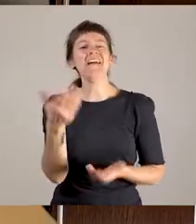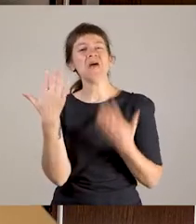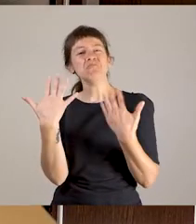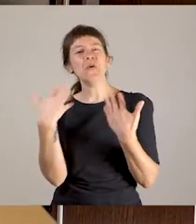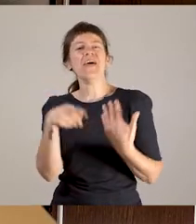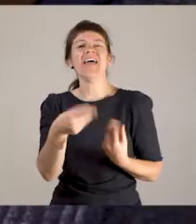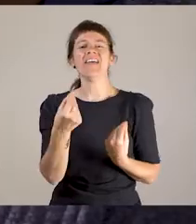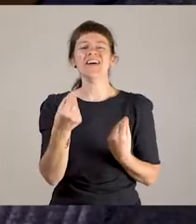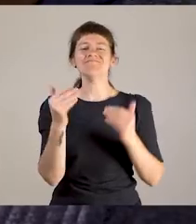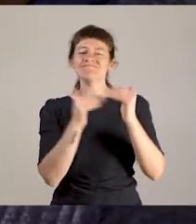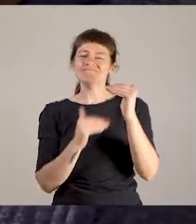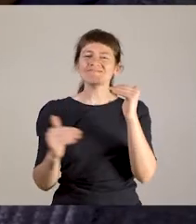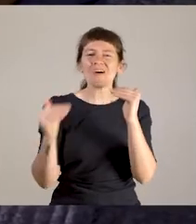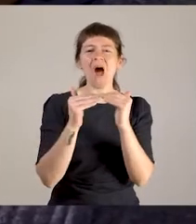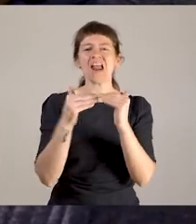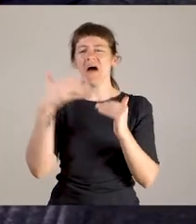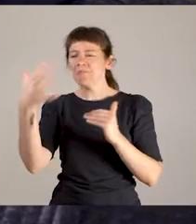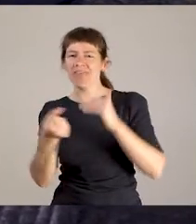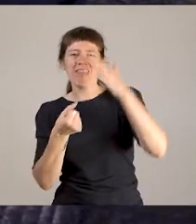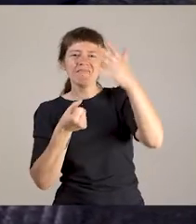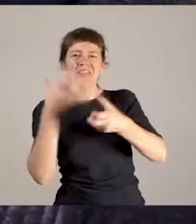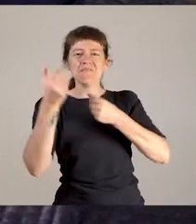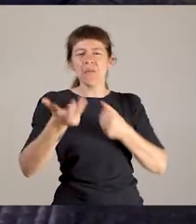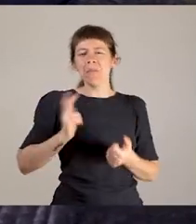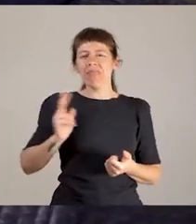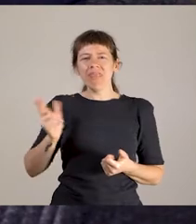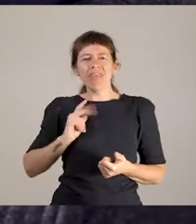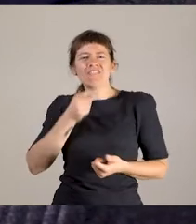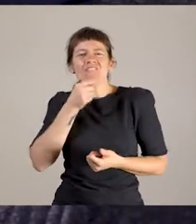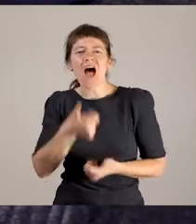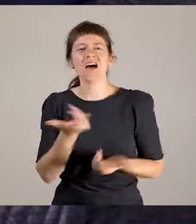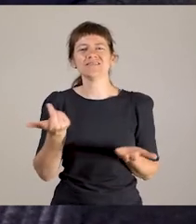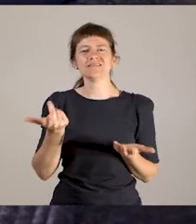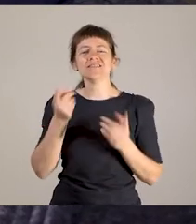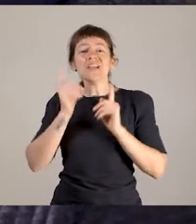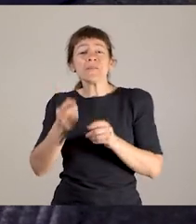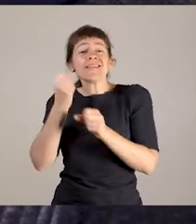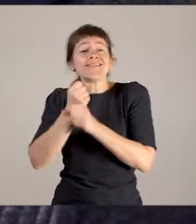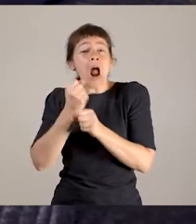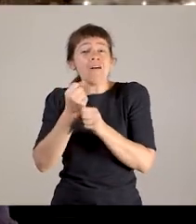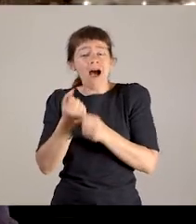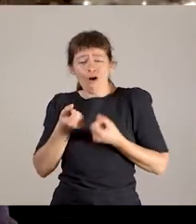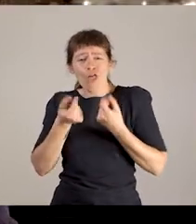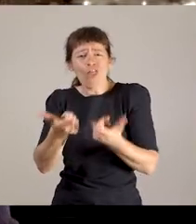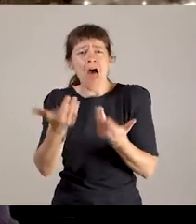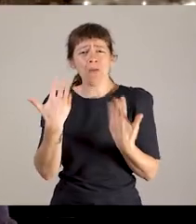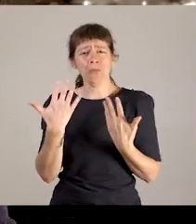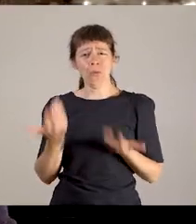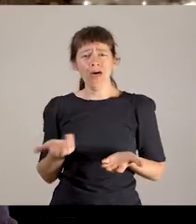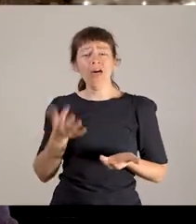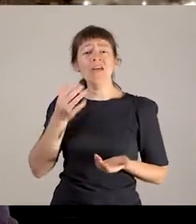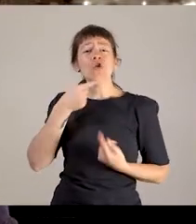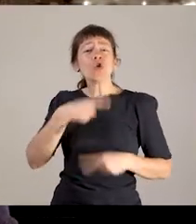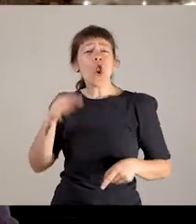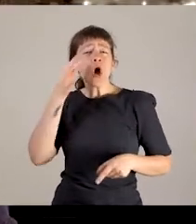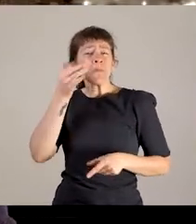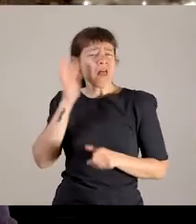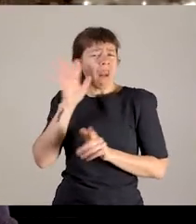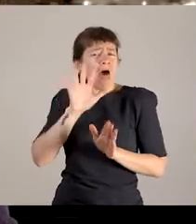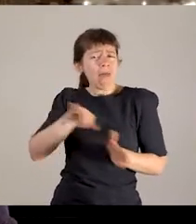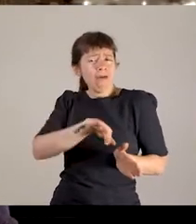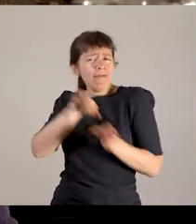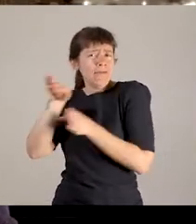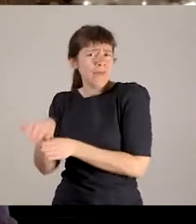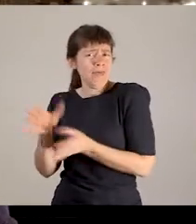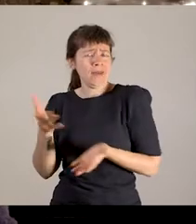oportunidades por las cuestiones raciales, donde ese mercado de trabajo deje de estar racializado. Si es posible, vivir